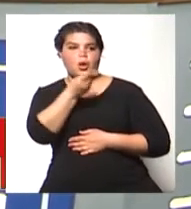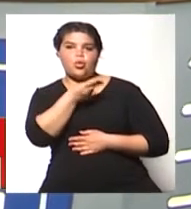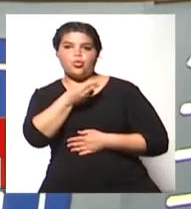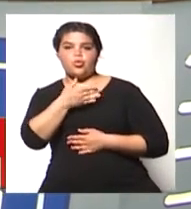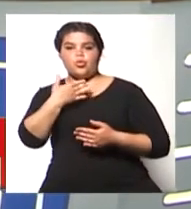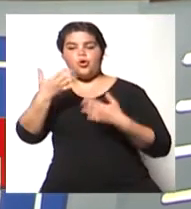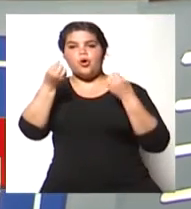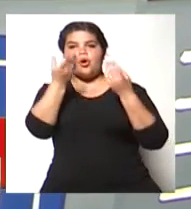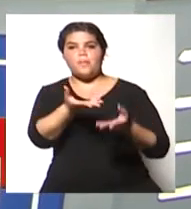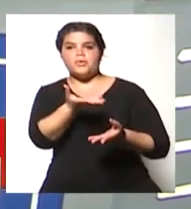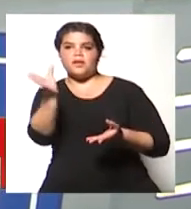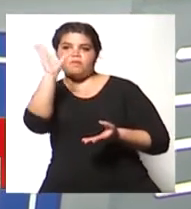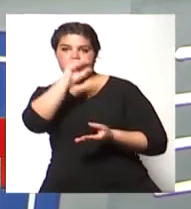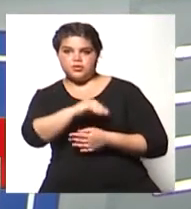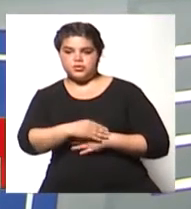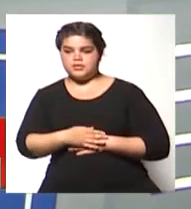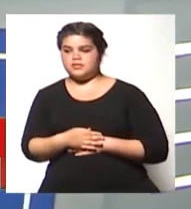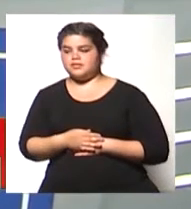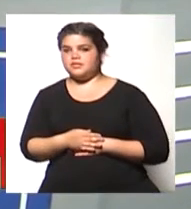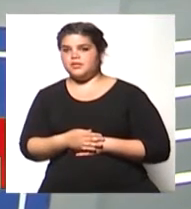Ponce aquí en Señalú los saludan. ¿Cómo le va? Buenas noches.